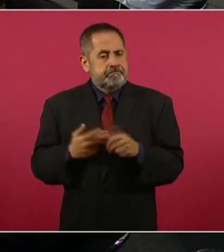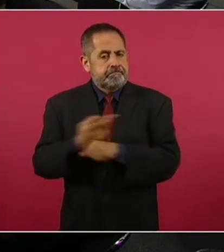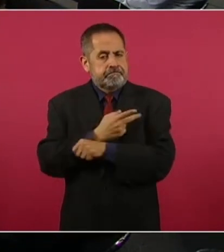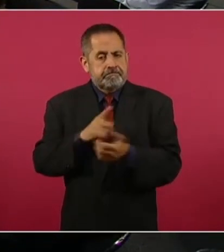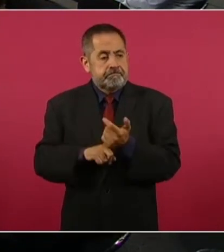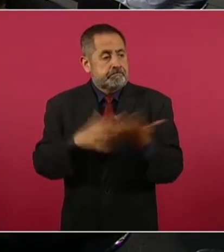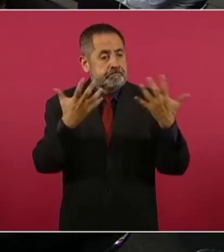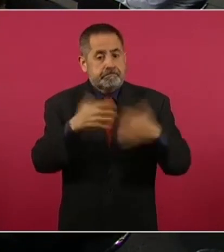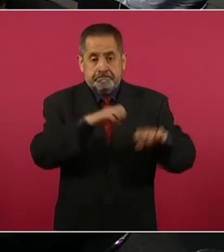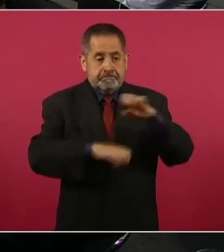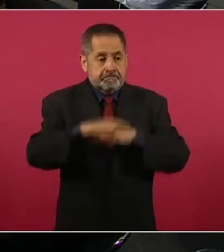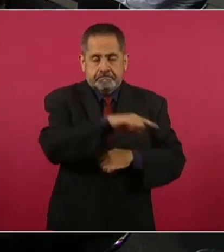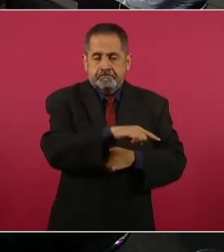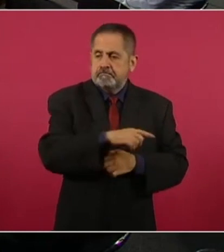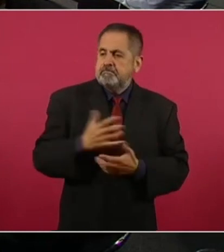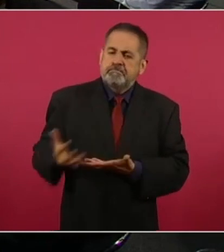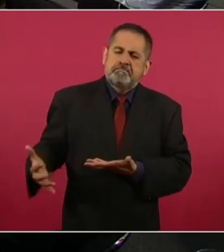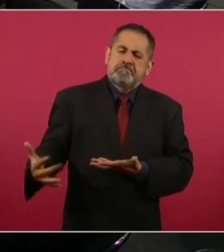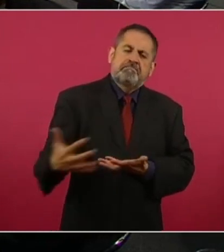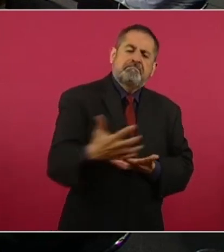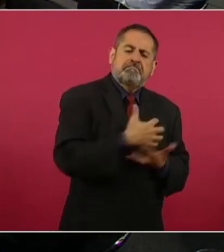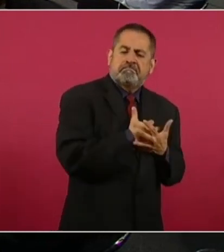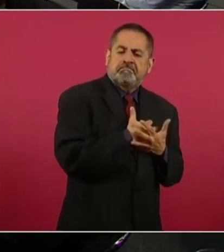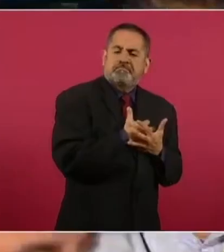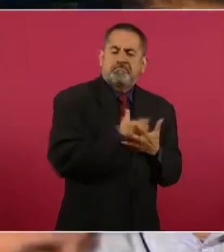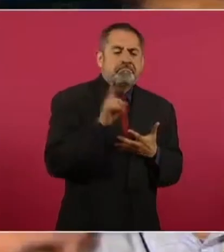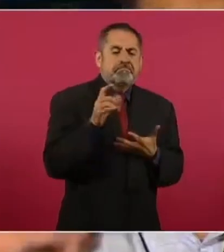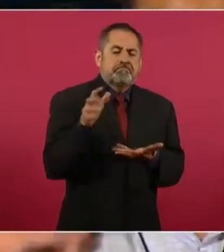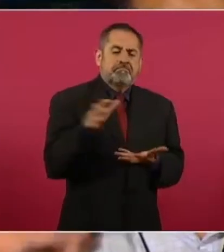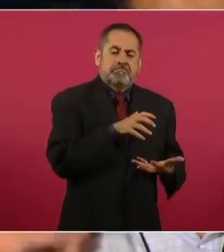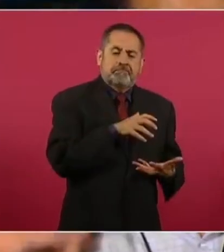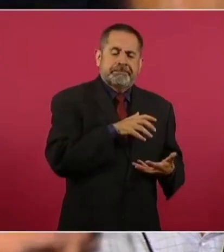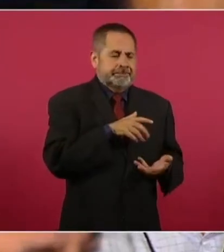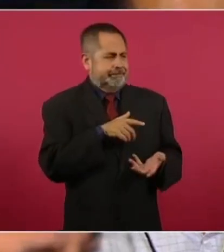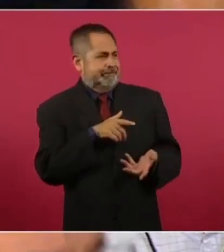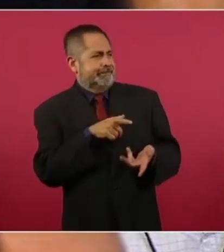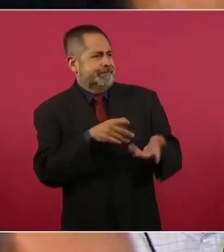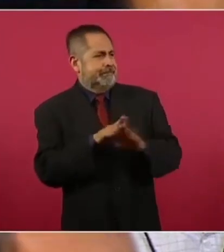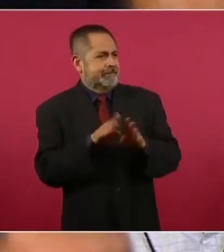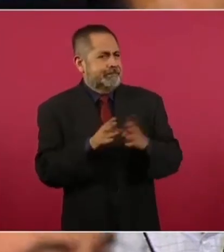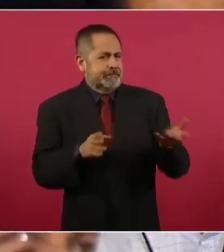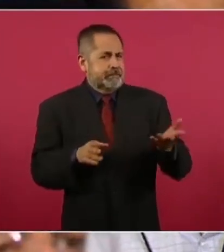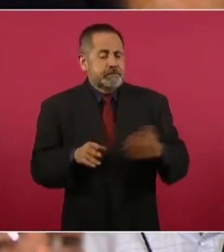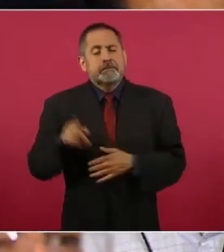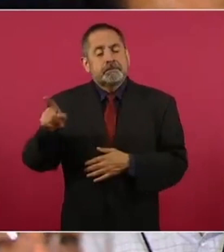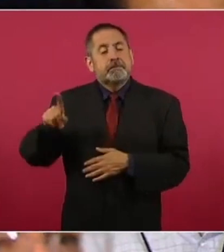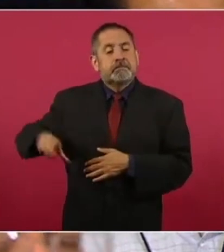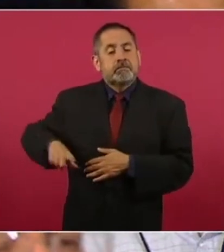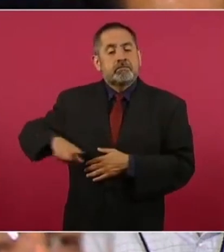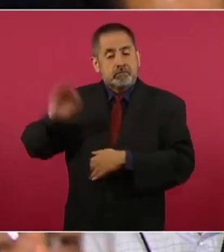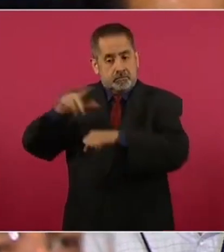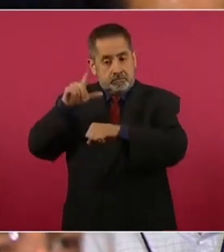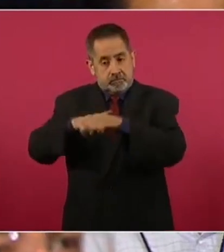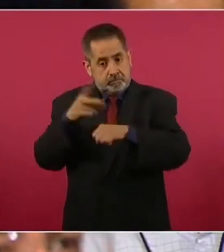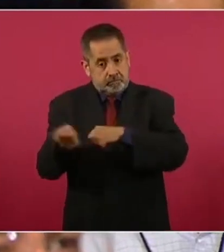las empresas han venido acaparando el vital líquido. La Administración Federal tiene ya un